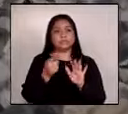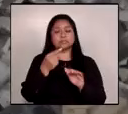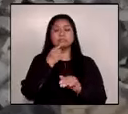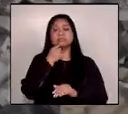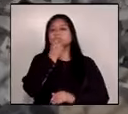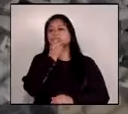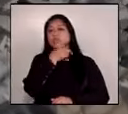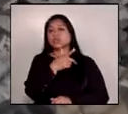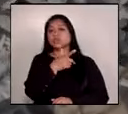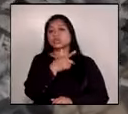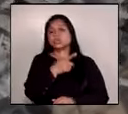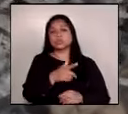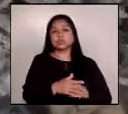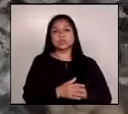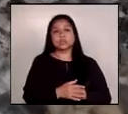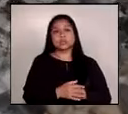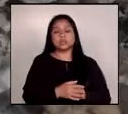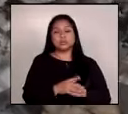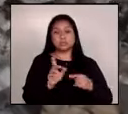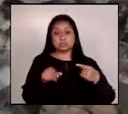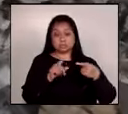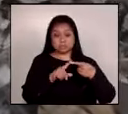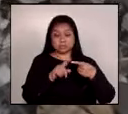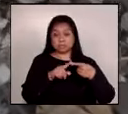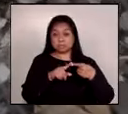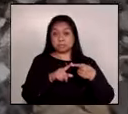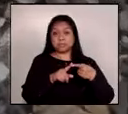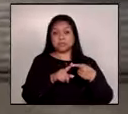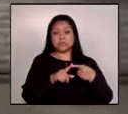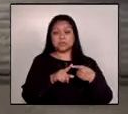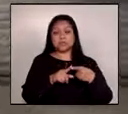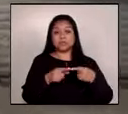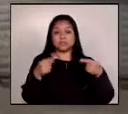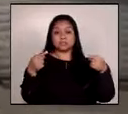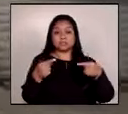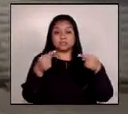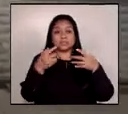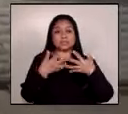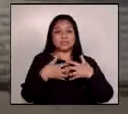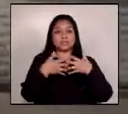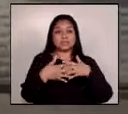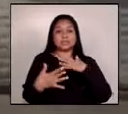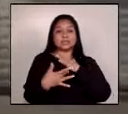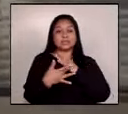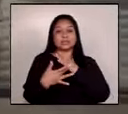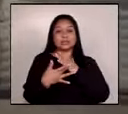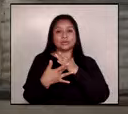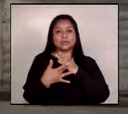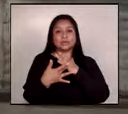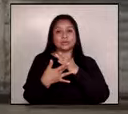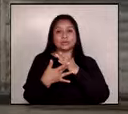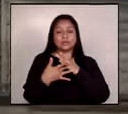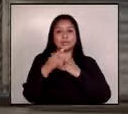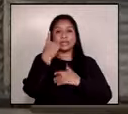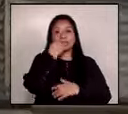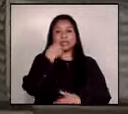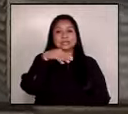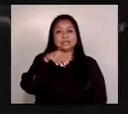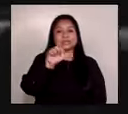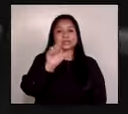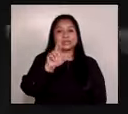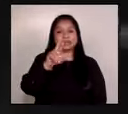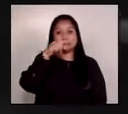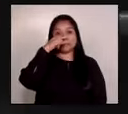primera contra la empresa tecnologías smart home